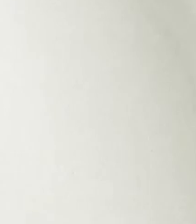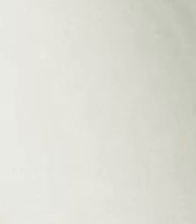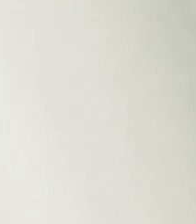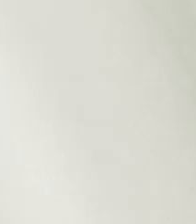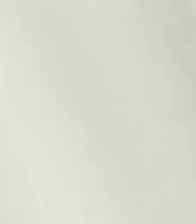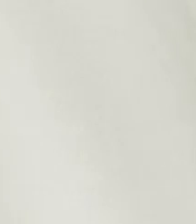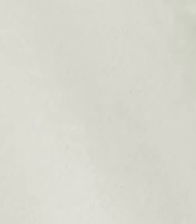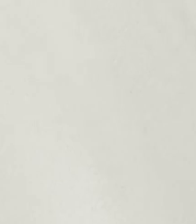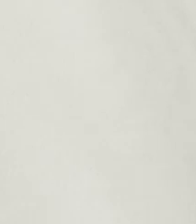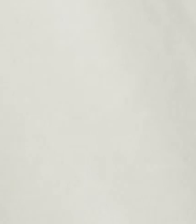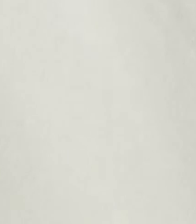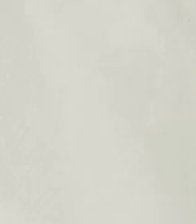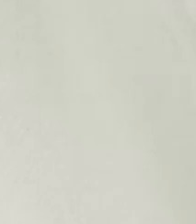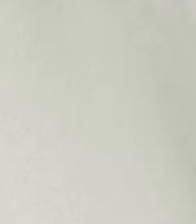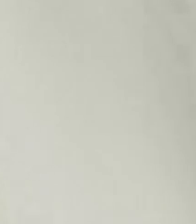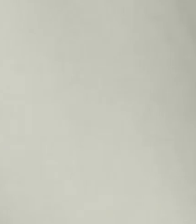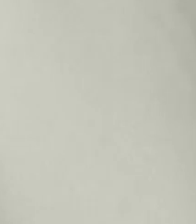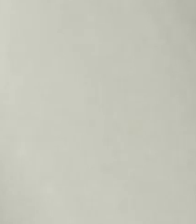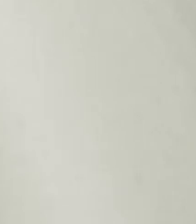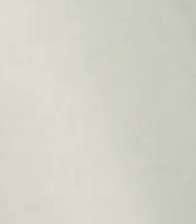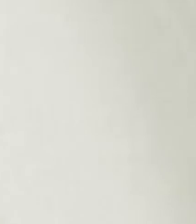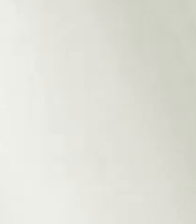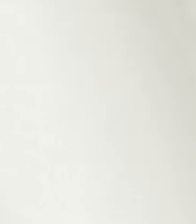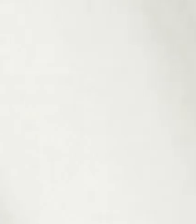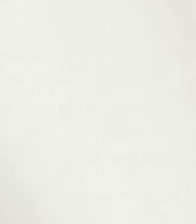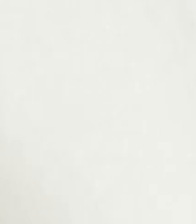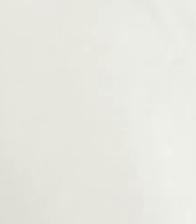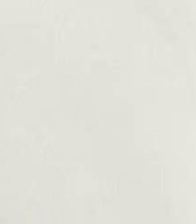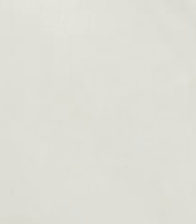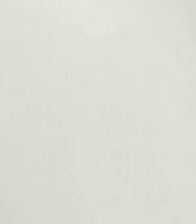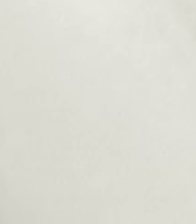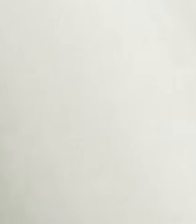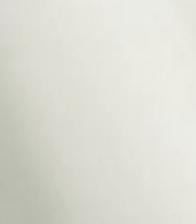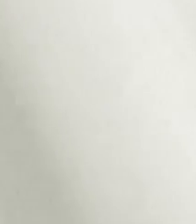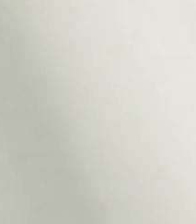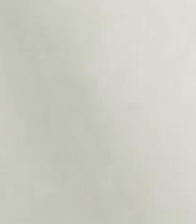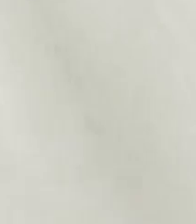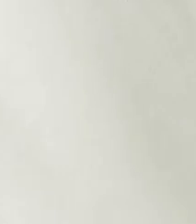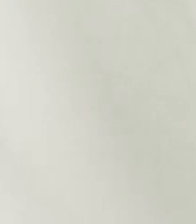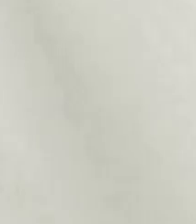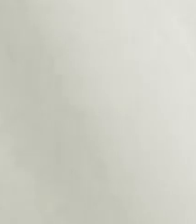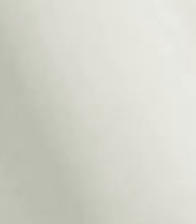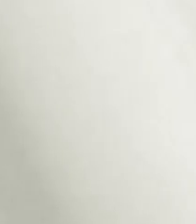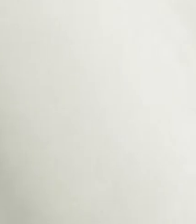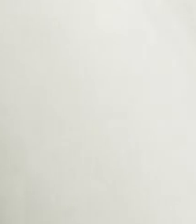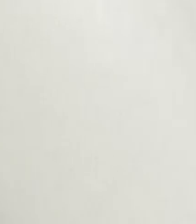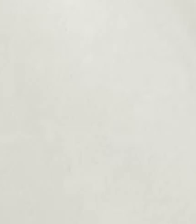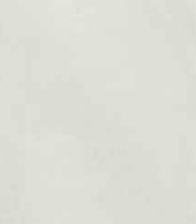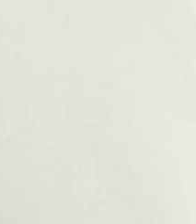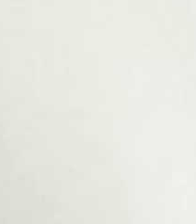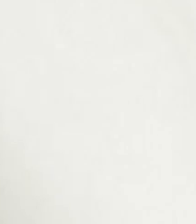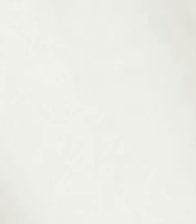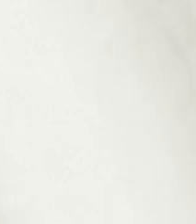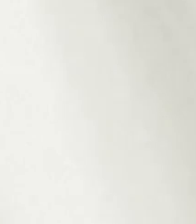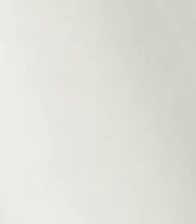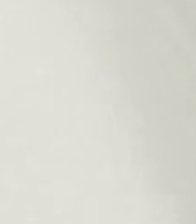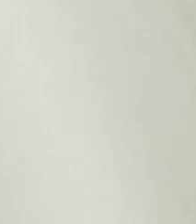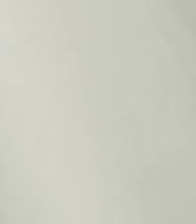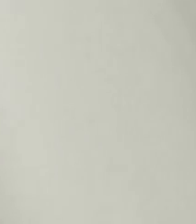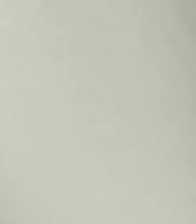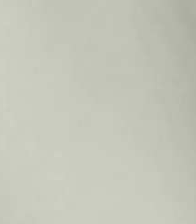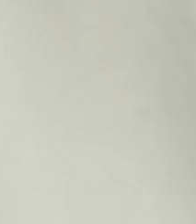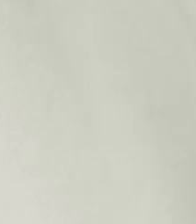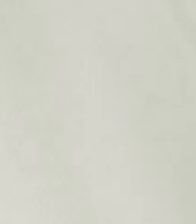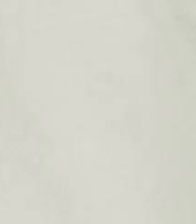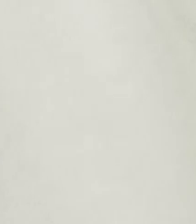suspensión de actividades no esenciales y el resguardo domiciliario, la Secretaría de Salud, la Secretaría de Economía y la Secretaría de Trabajo y